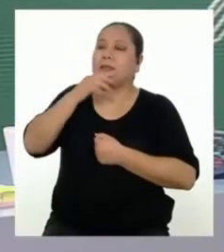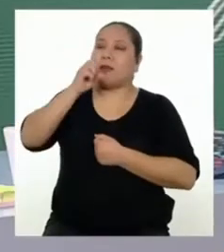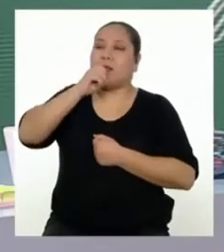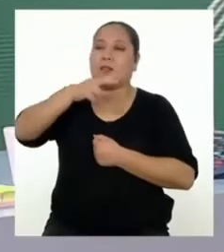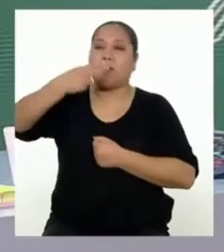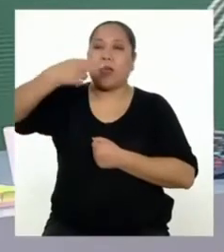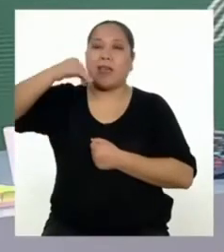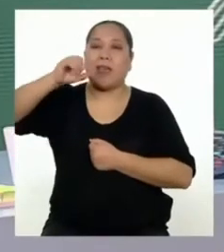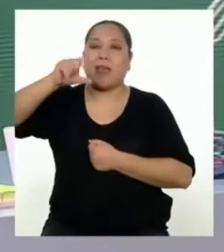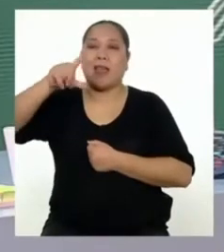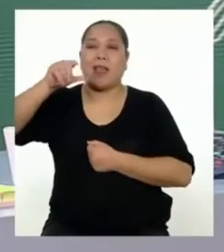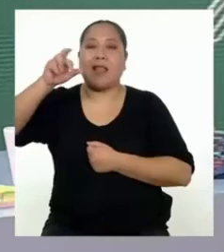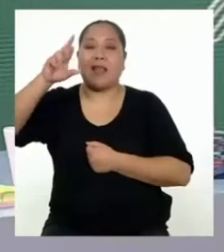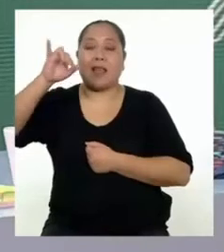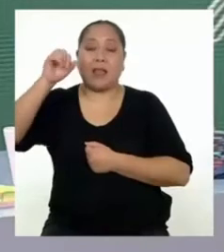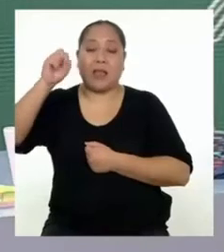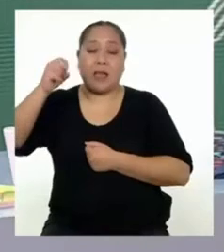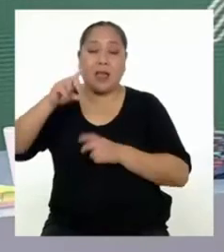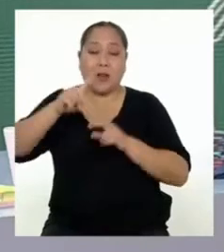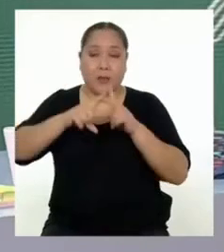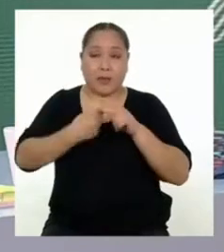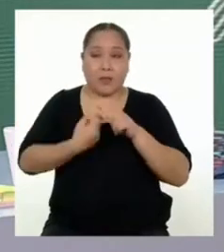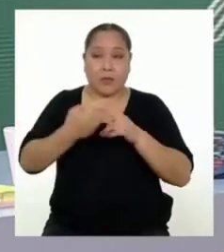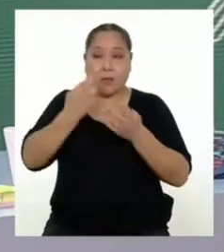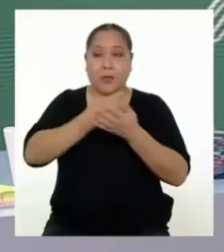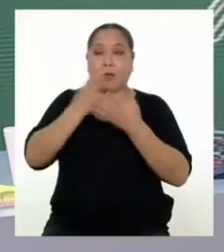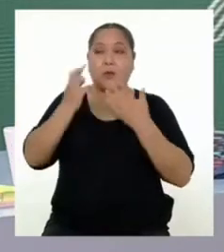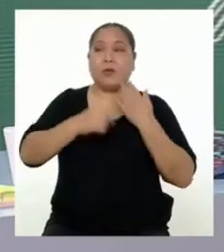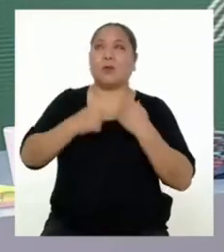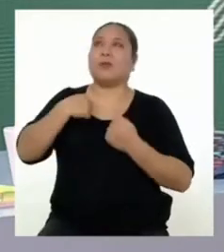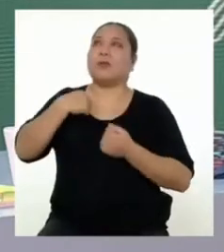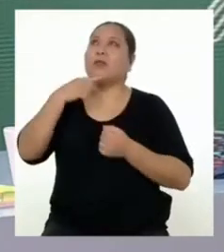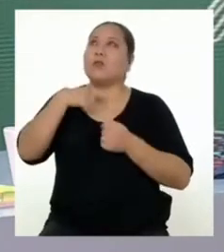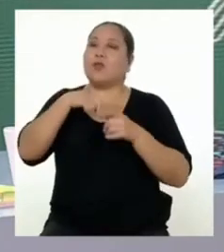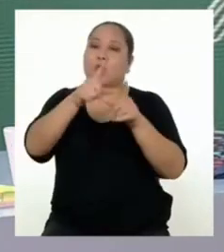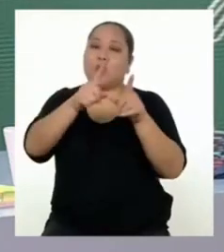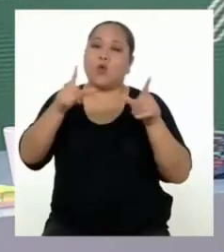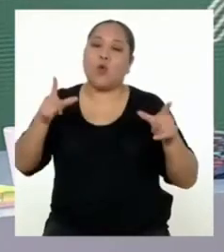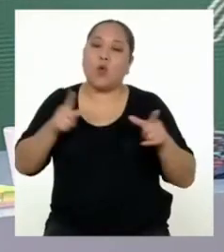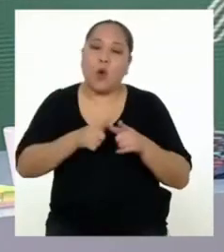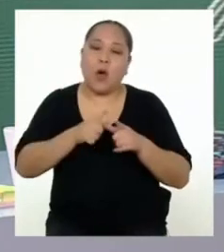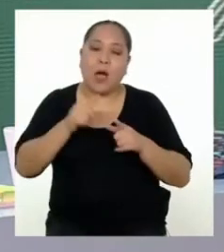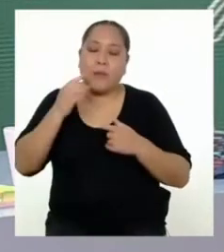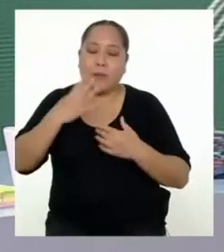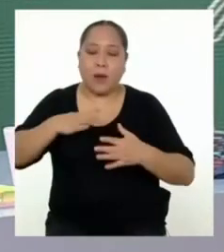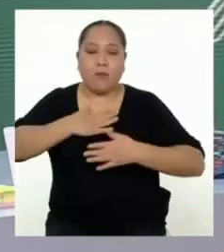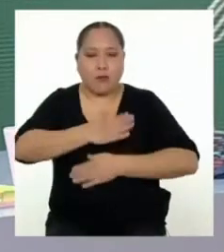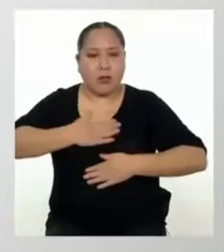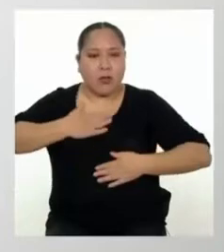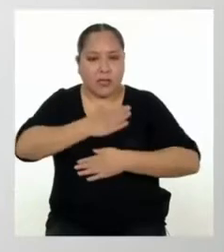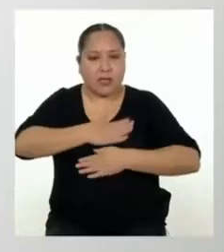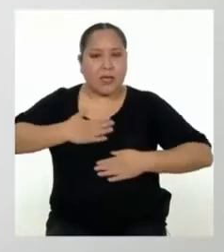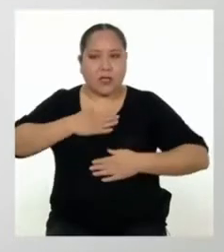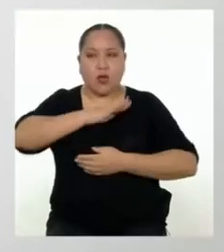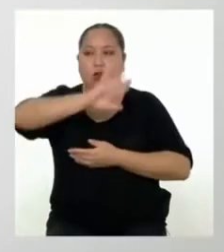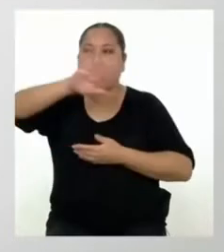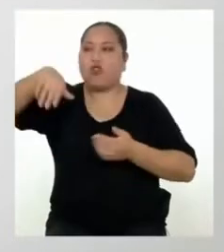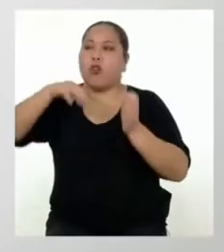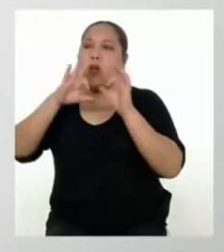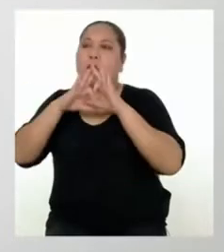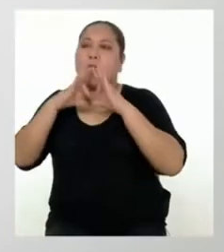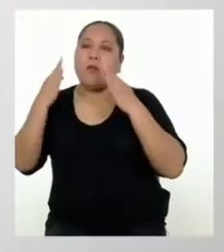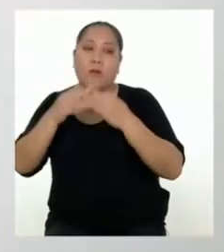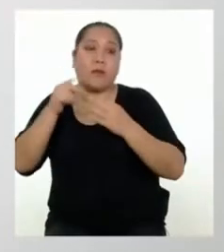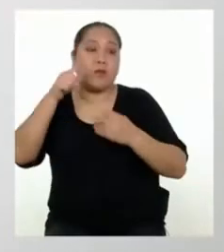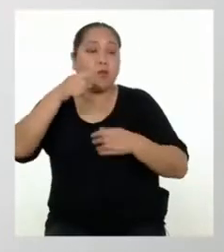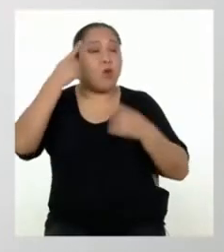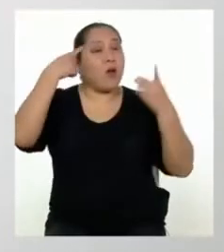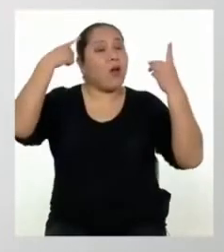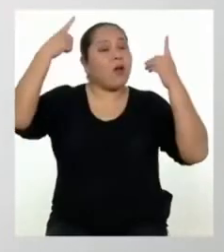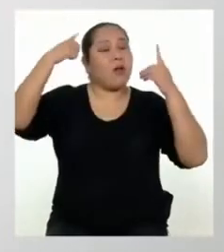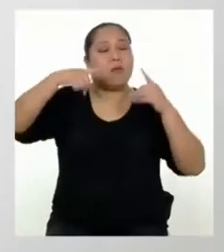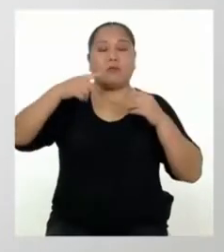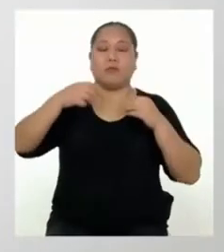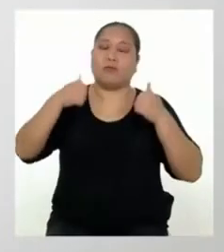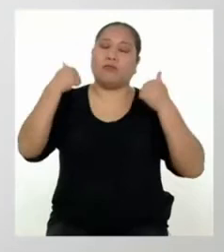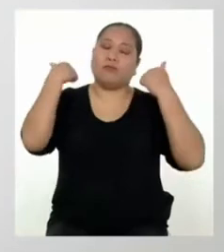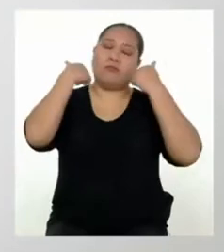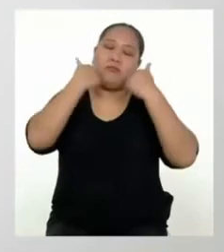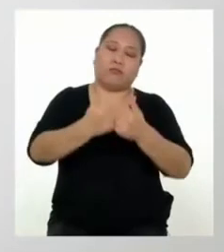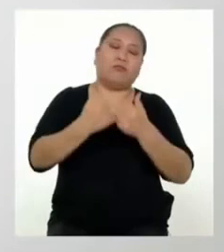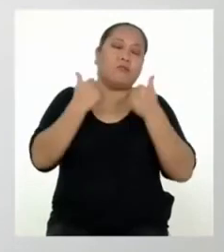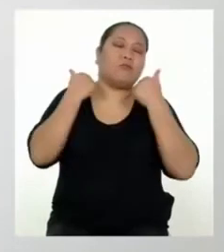que dijo Hillary al inicio del programa. Sería bueno tener un espacio para poder distraerse en familia. Sí, eso fue un gran acuerdo.